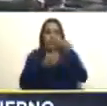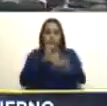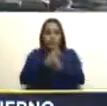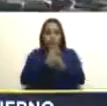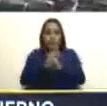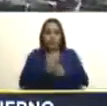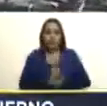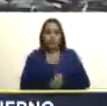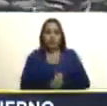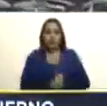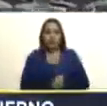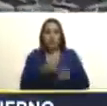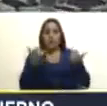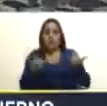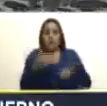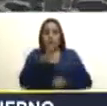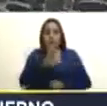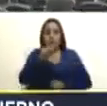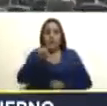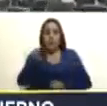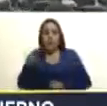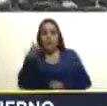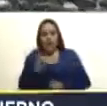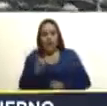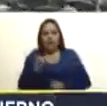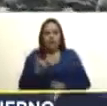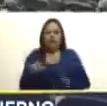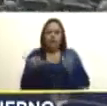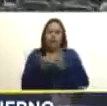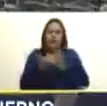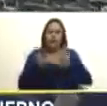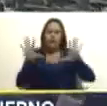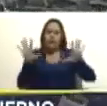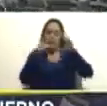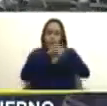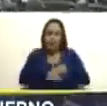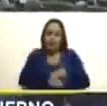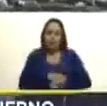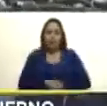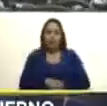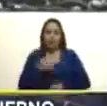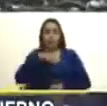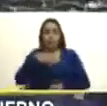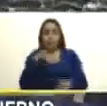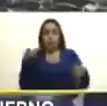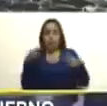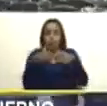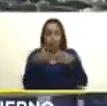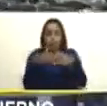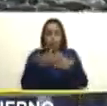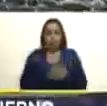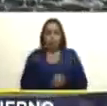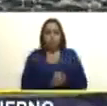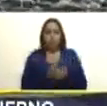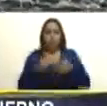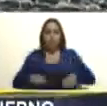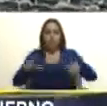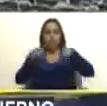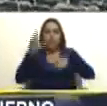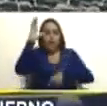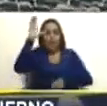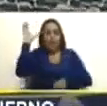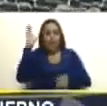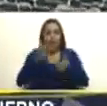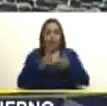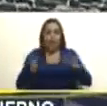que ya el CNE tenía a esa hora casi a las 10 de la noche estábamos reunidos en la sede de la cancillería